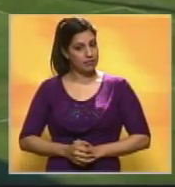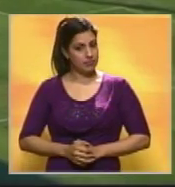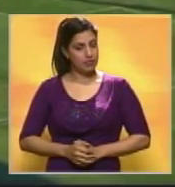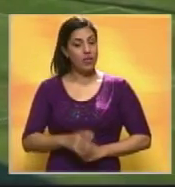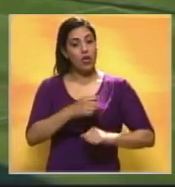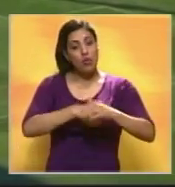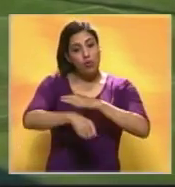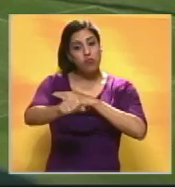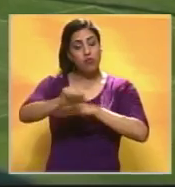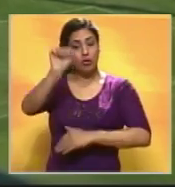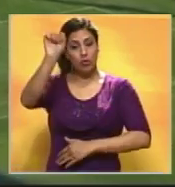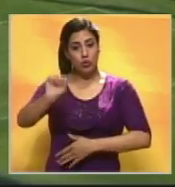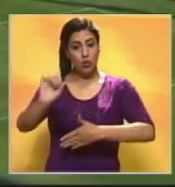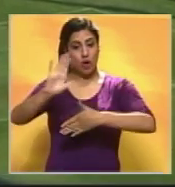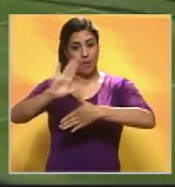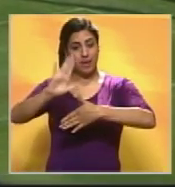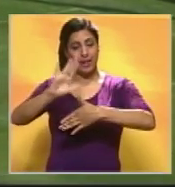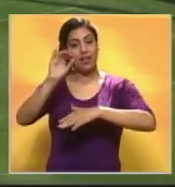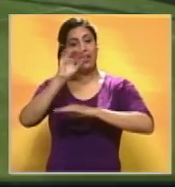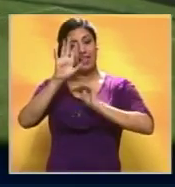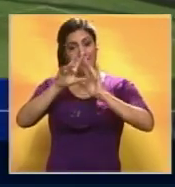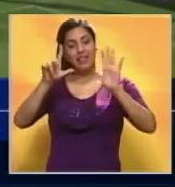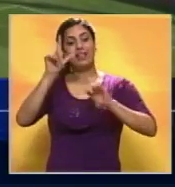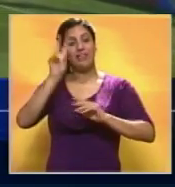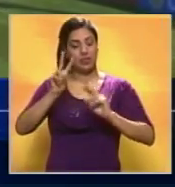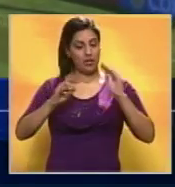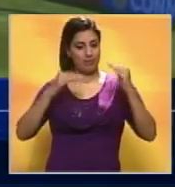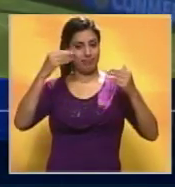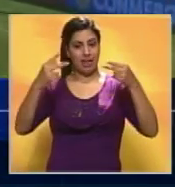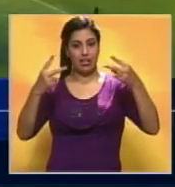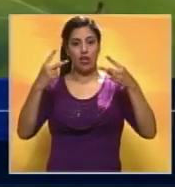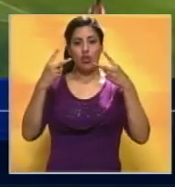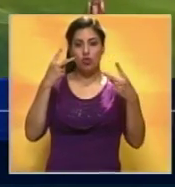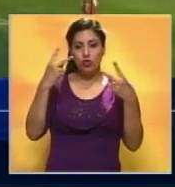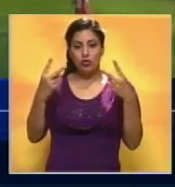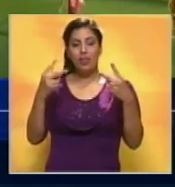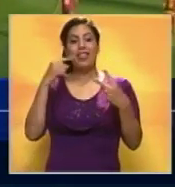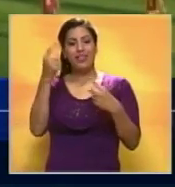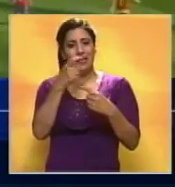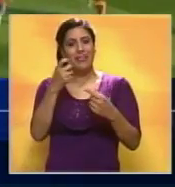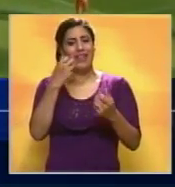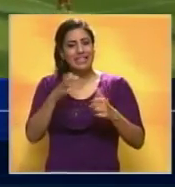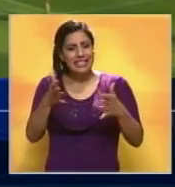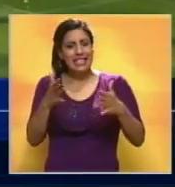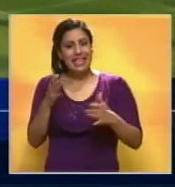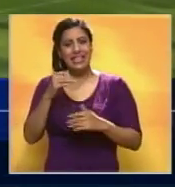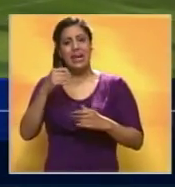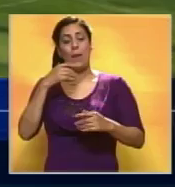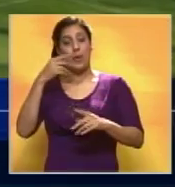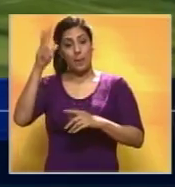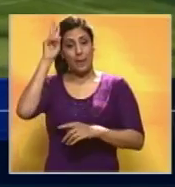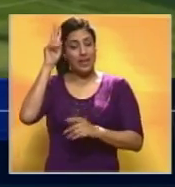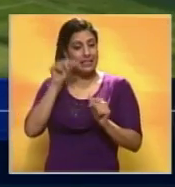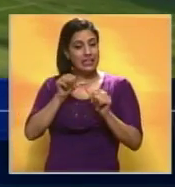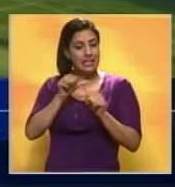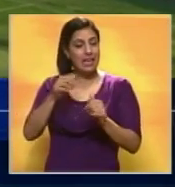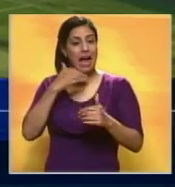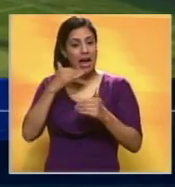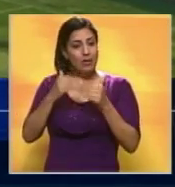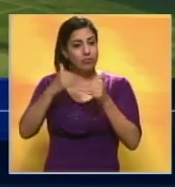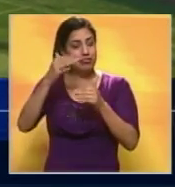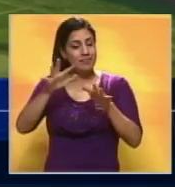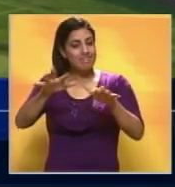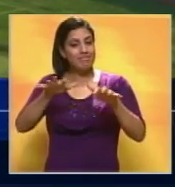En el fútbol del Sudamericano Sub-17, Venezuela empató con Paraguay a dos y deberá buscar una victoria vital ante Perú para mantener vivas